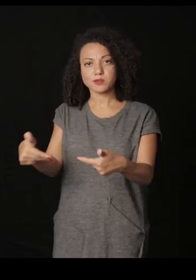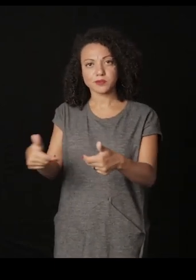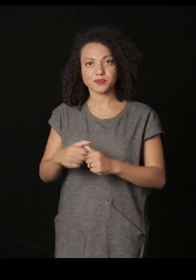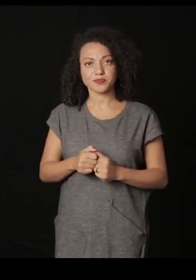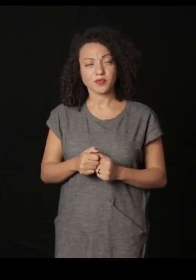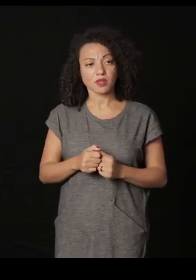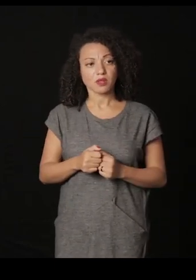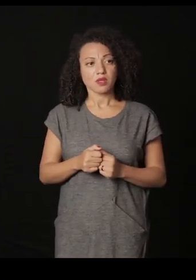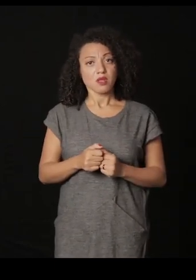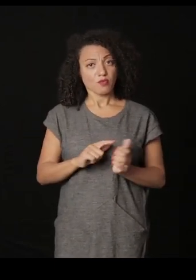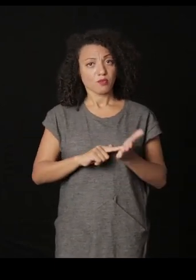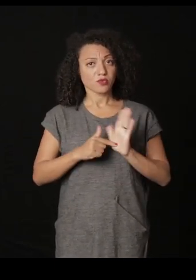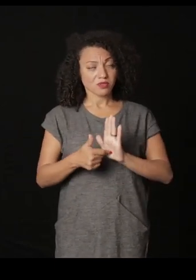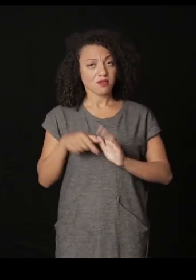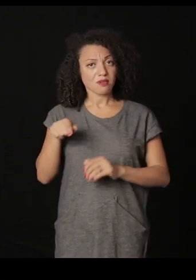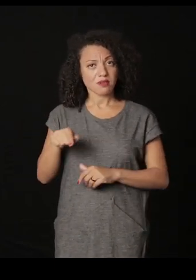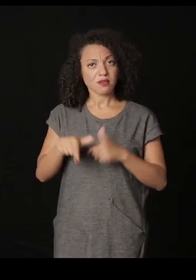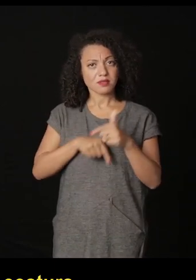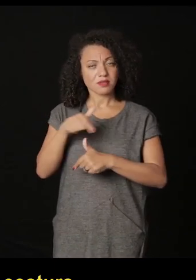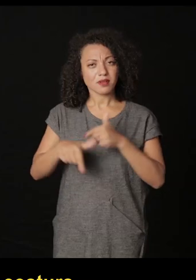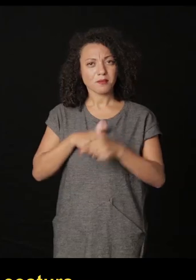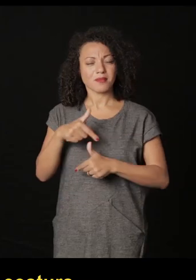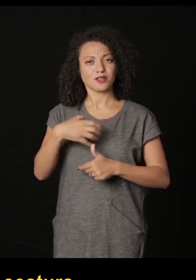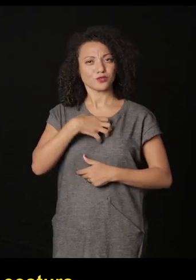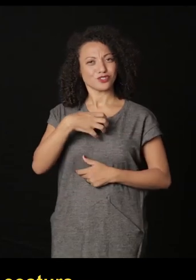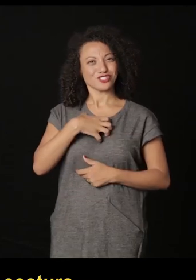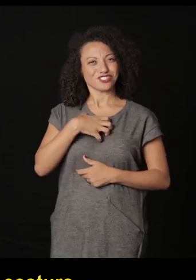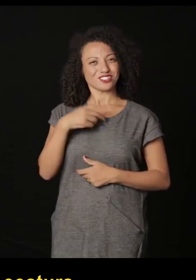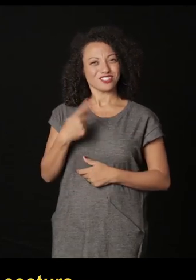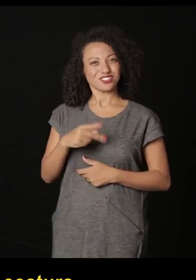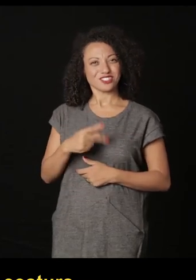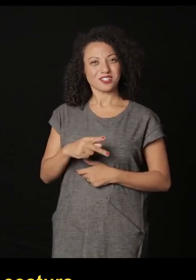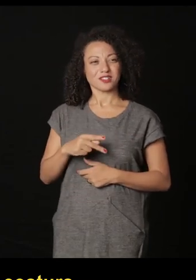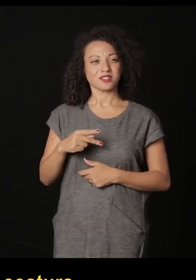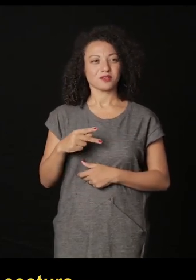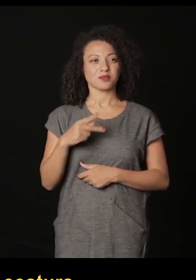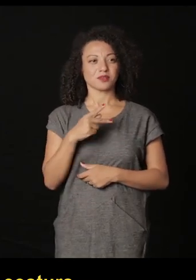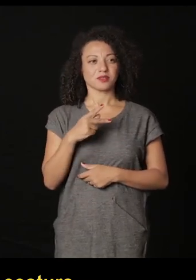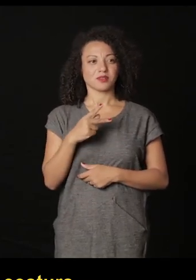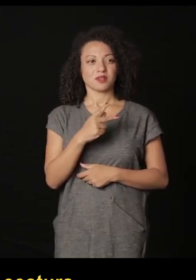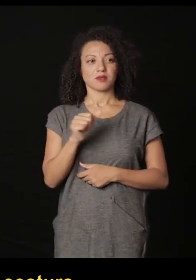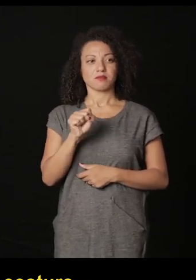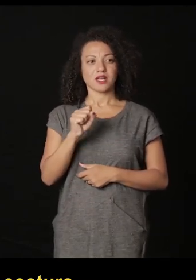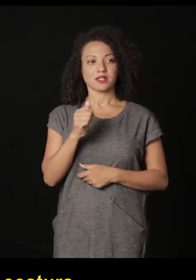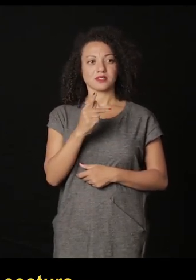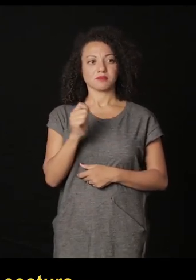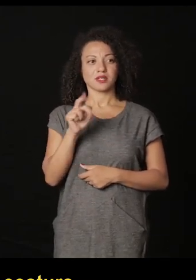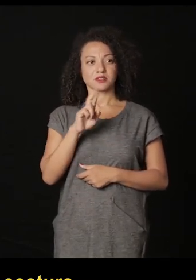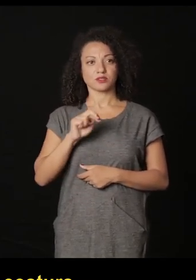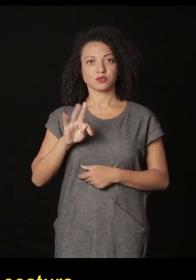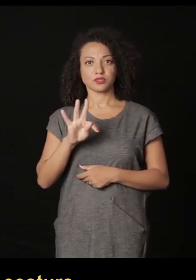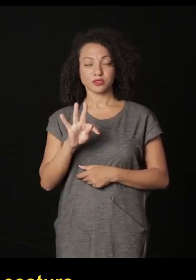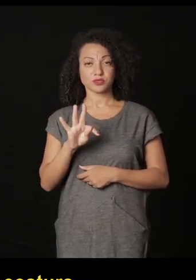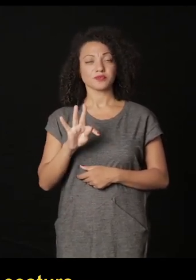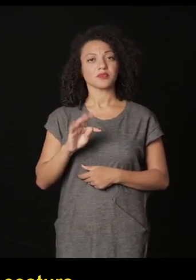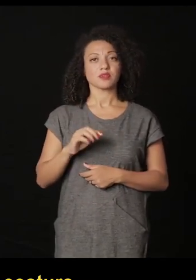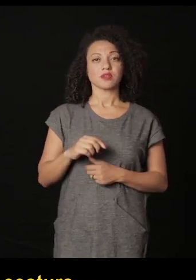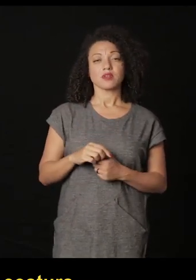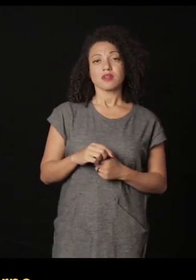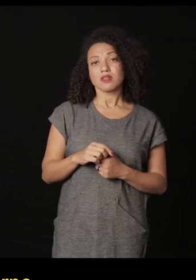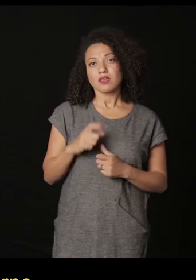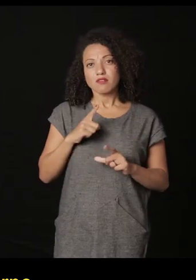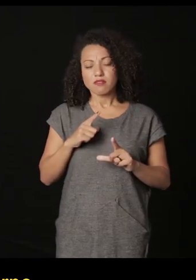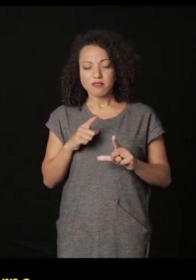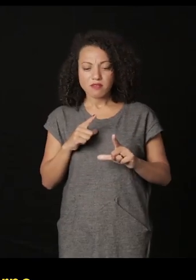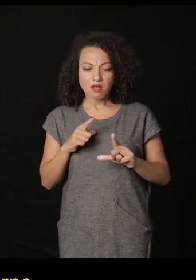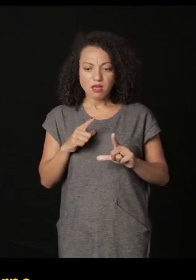ahí sí les voy a señalar que ella trabaja mucho con este cosido este hilvanado sobre las piezas que